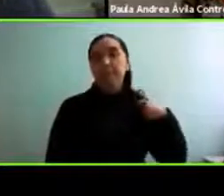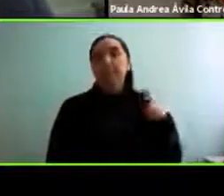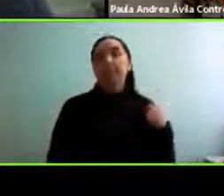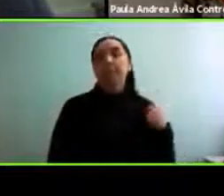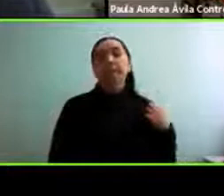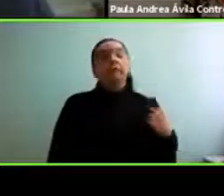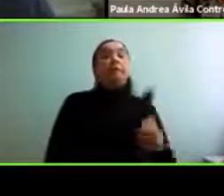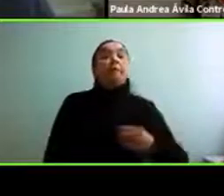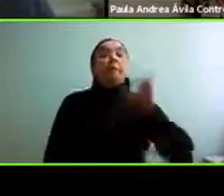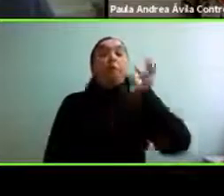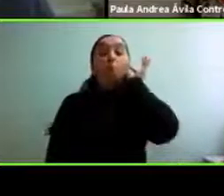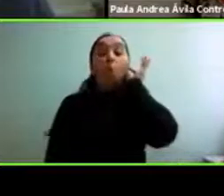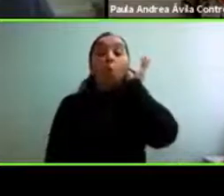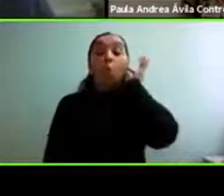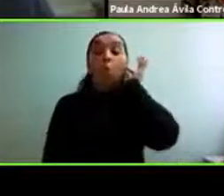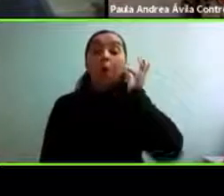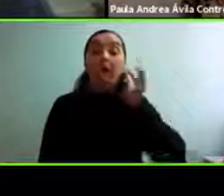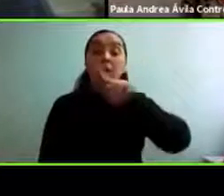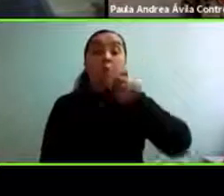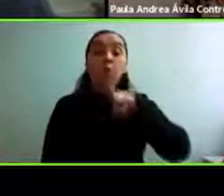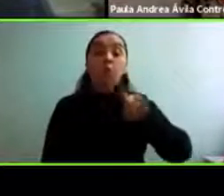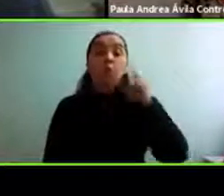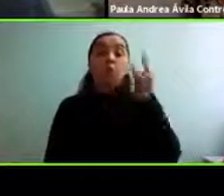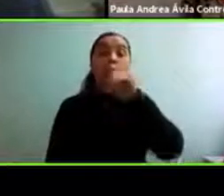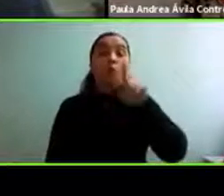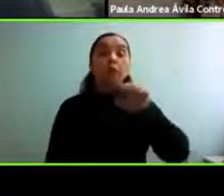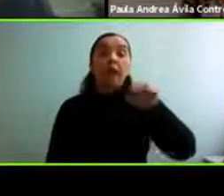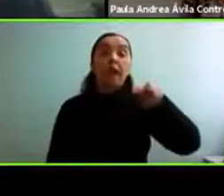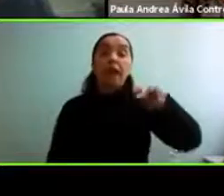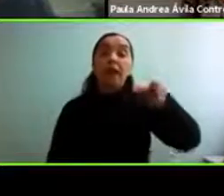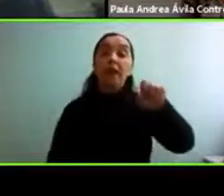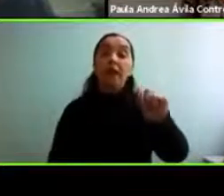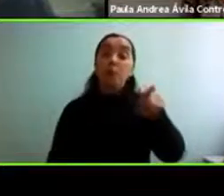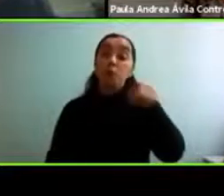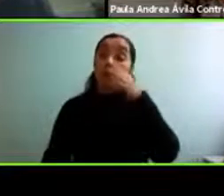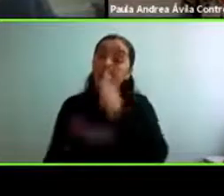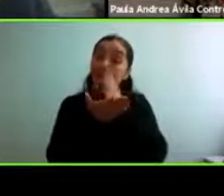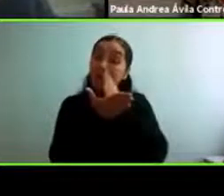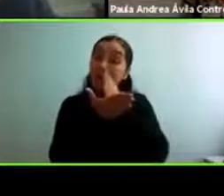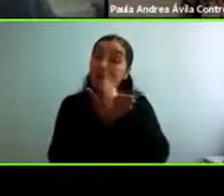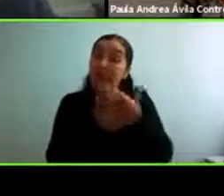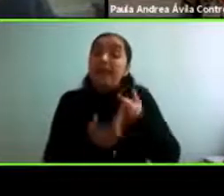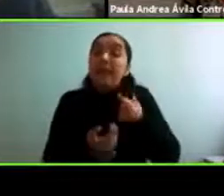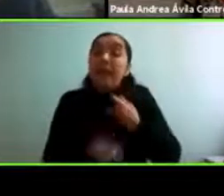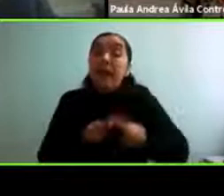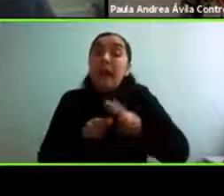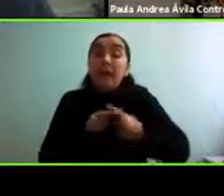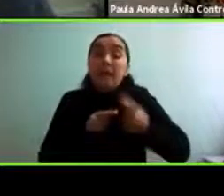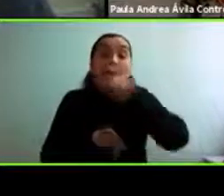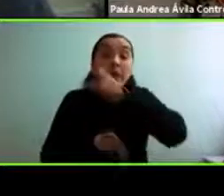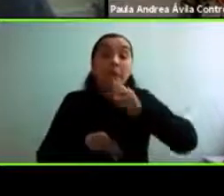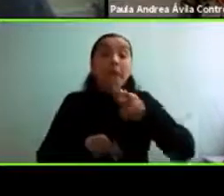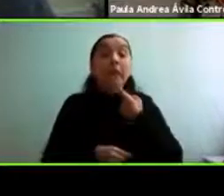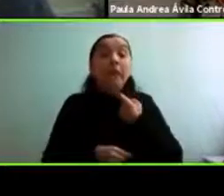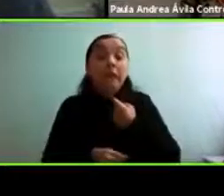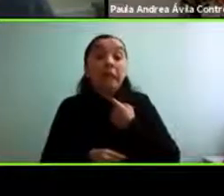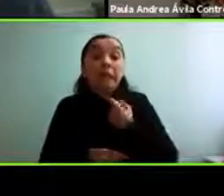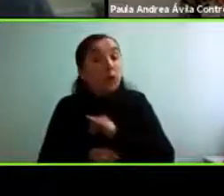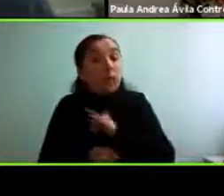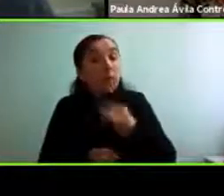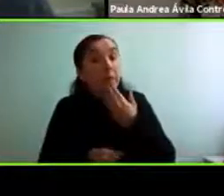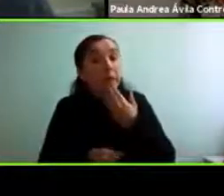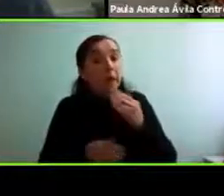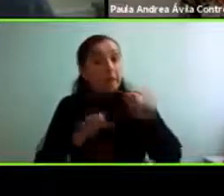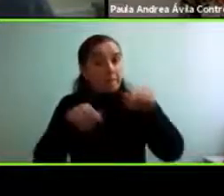como se hace para motivar a la gente a que le interese este tema que finalmente también es interesarse en uno mismo porque es